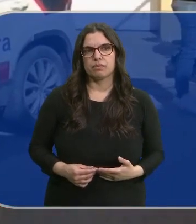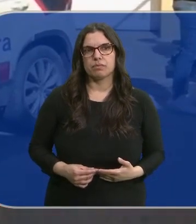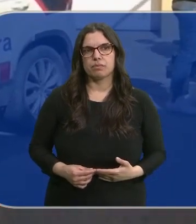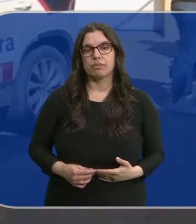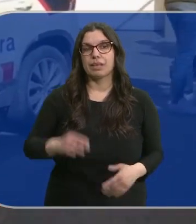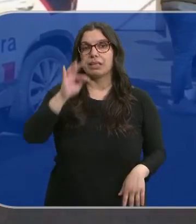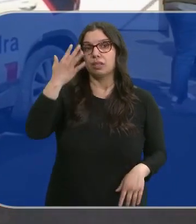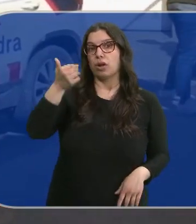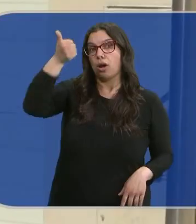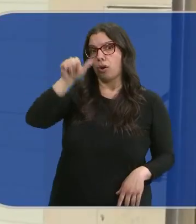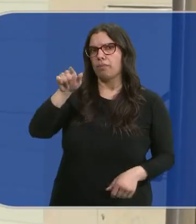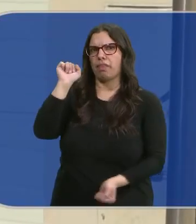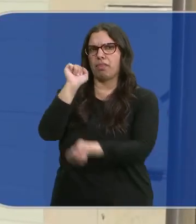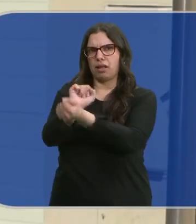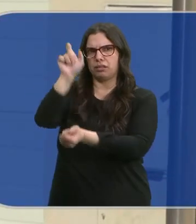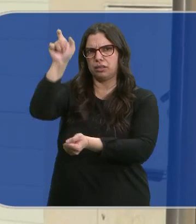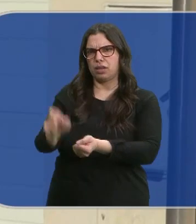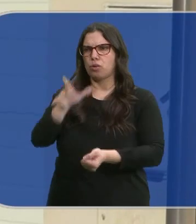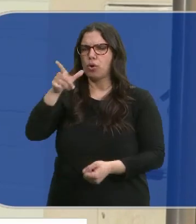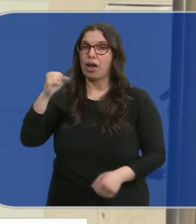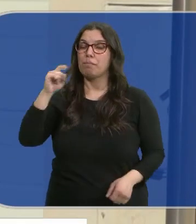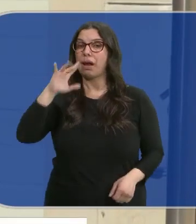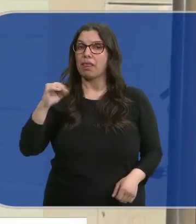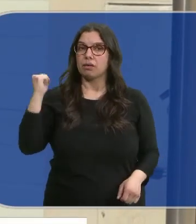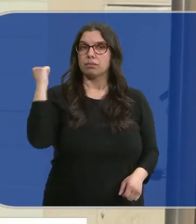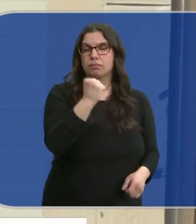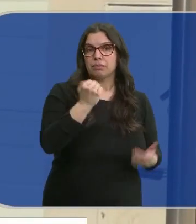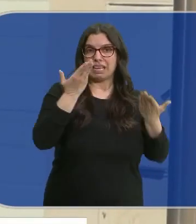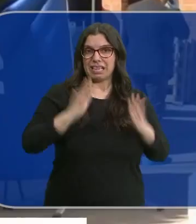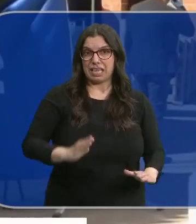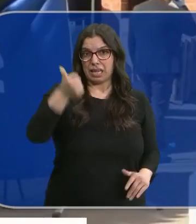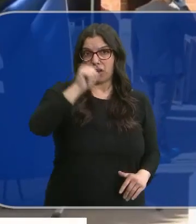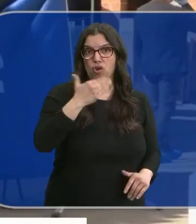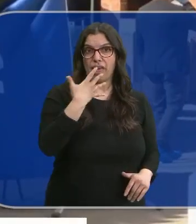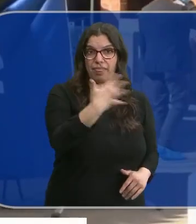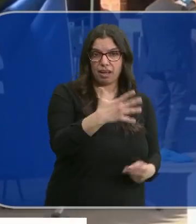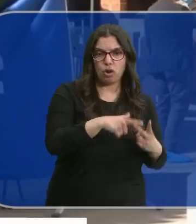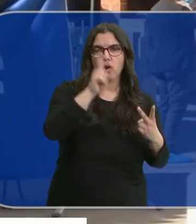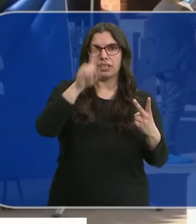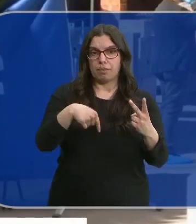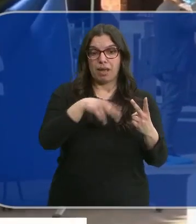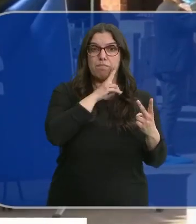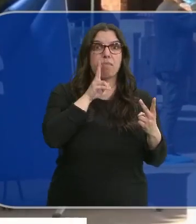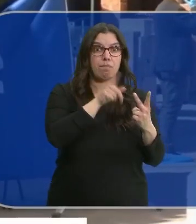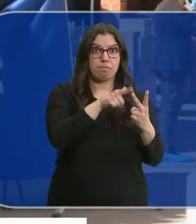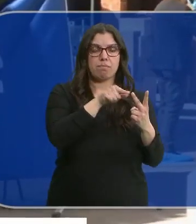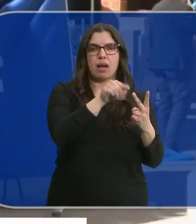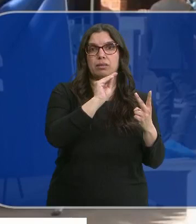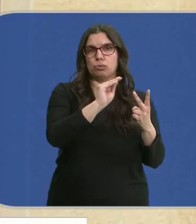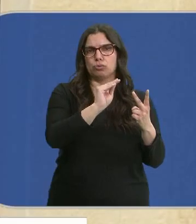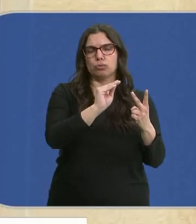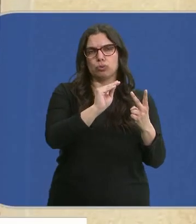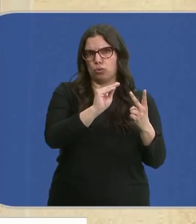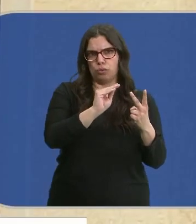En Girona un hombre ha sido detenido por haber asesinado presuntamente a su hijo de 5 años y haber agredido a la madre del menor. Las